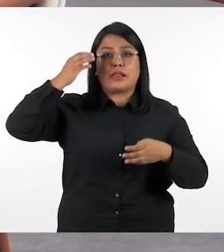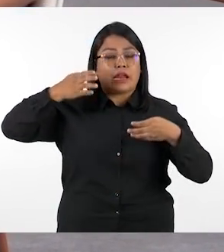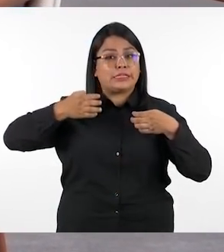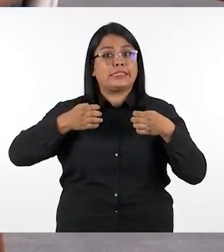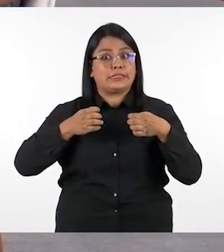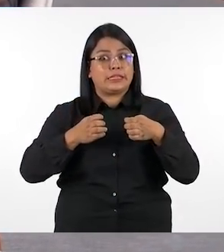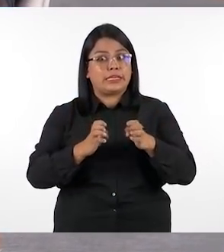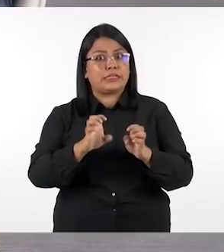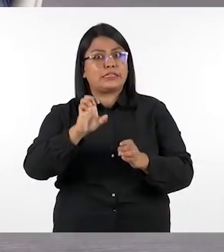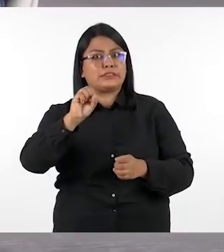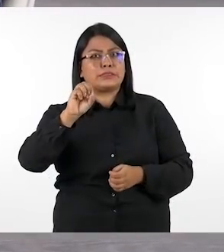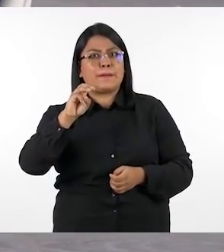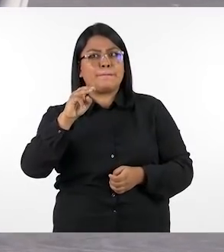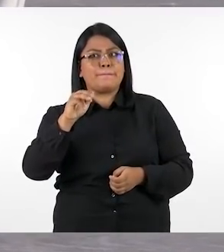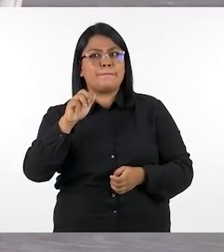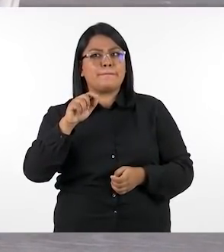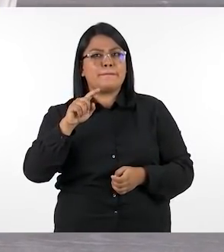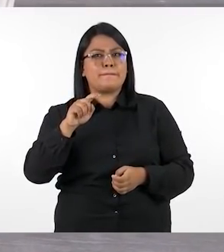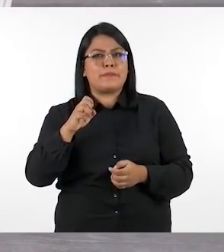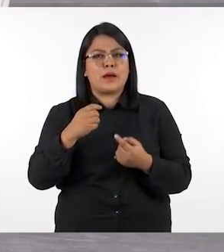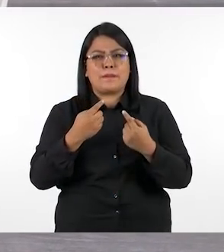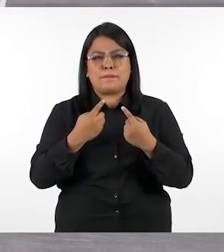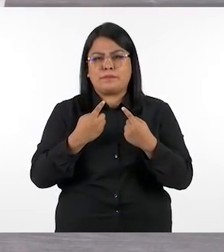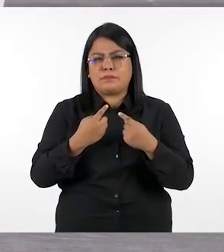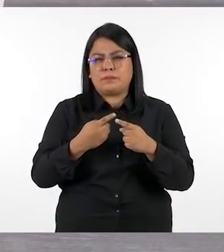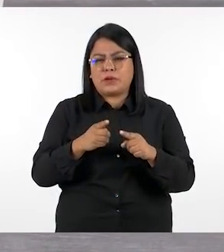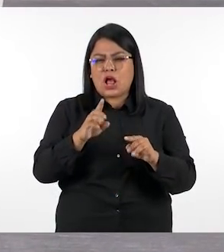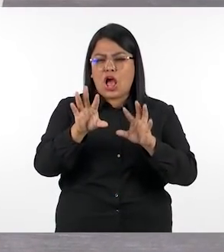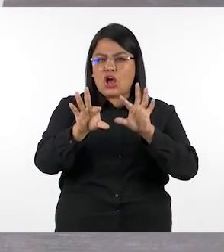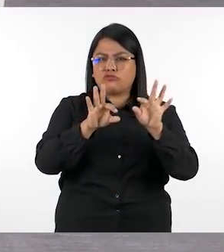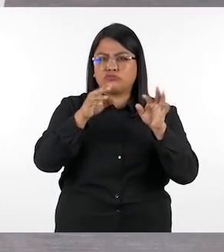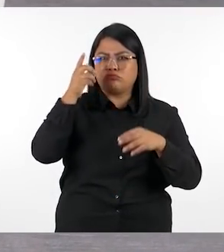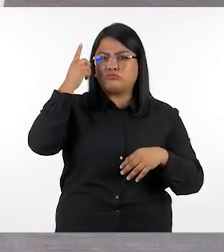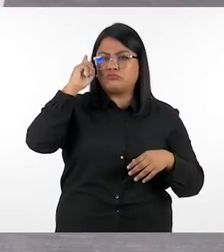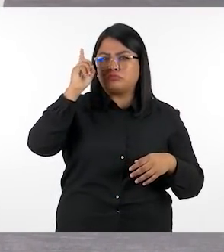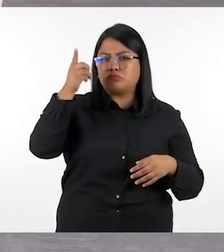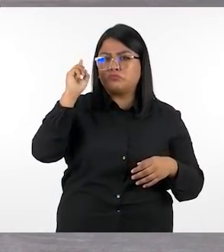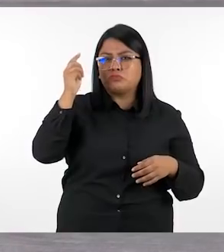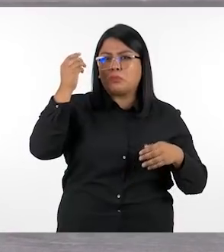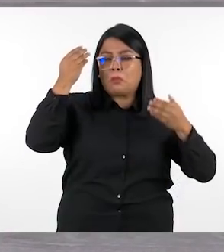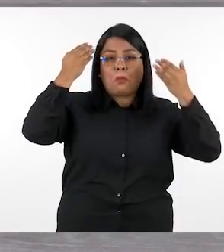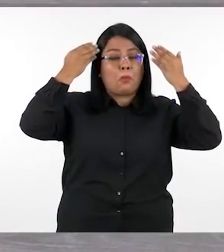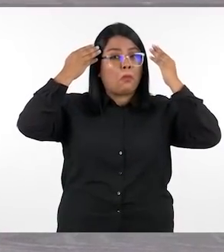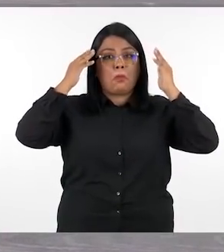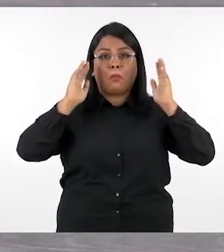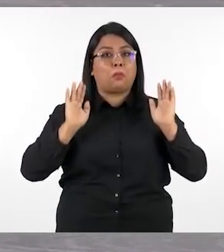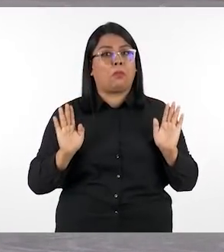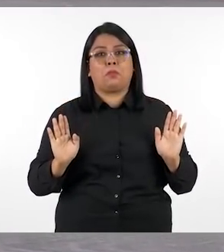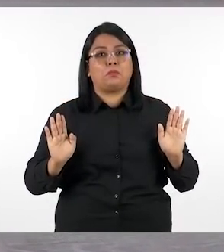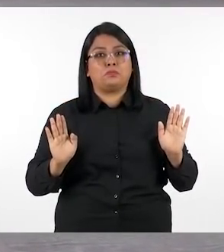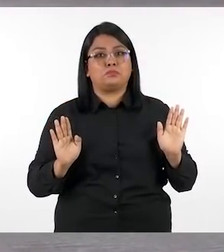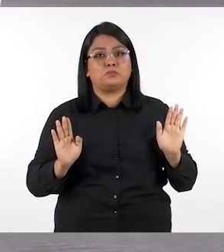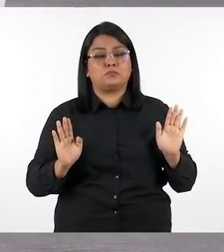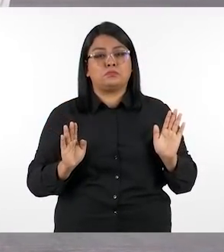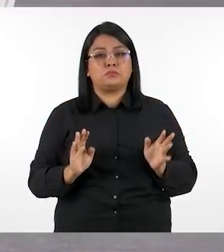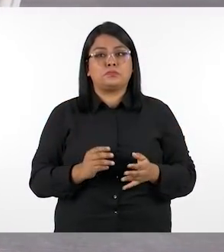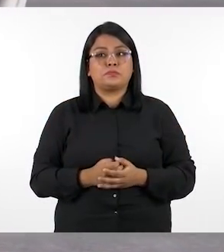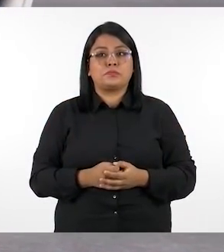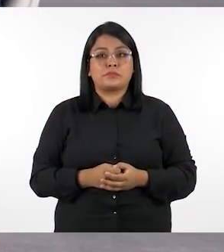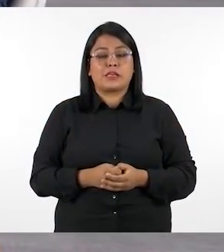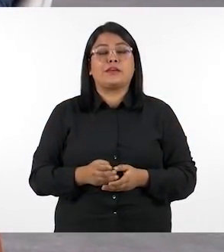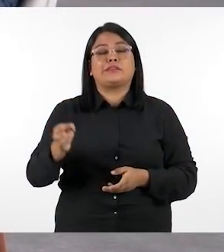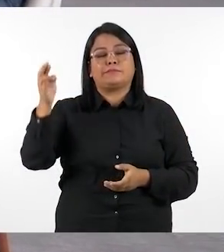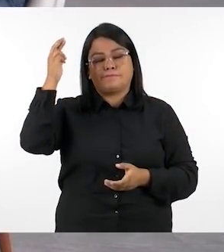estrategia técnica de es mate pero creo que algunos de nuestros docentes seguramente no van a conocer todavía acerca de la